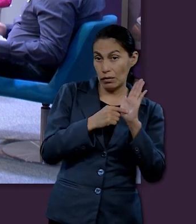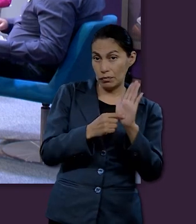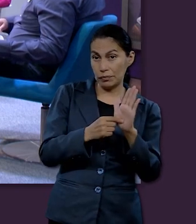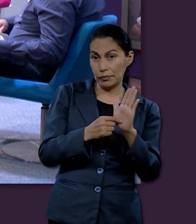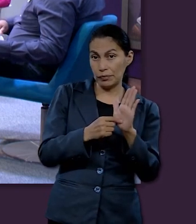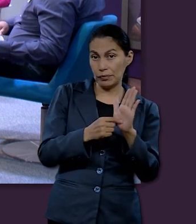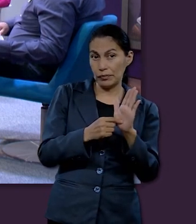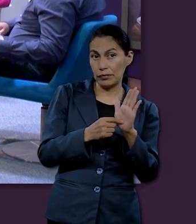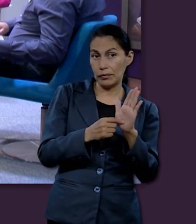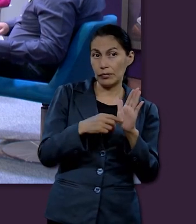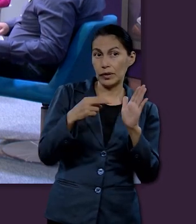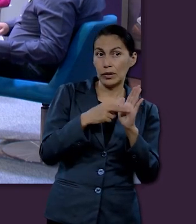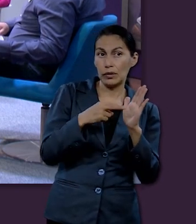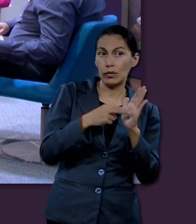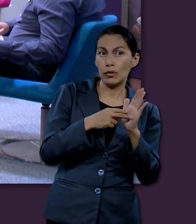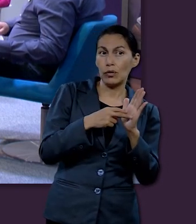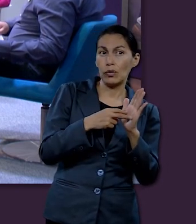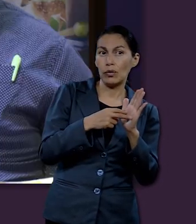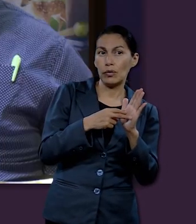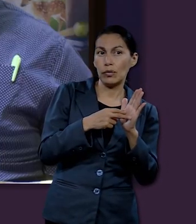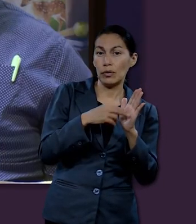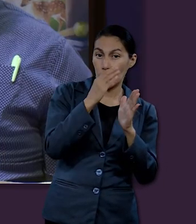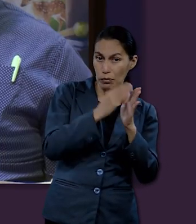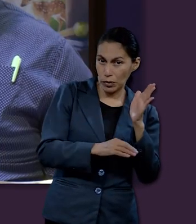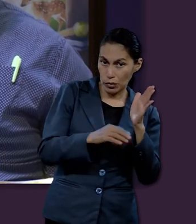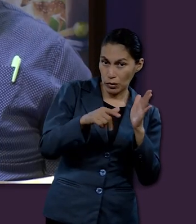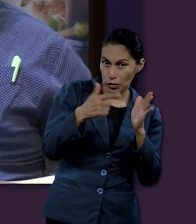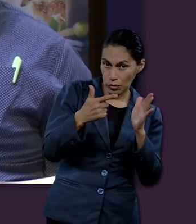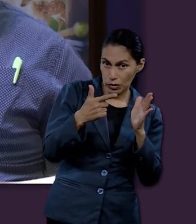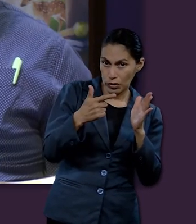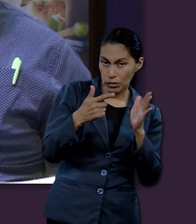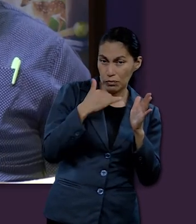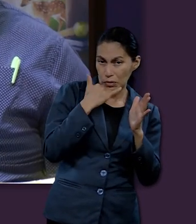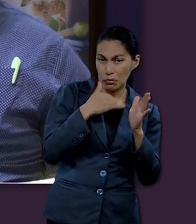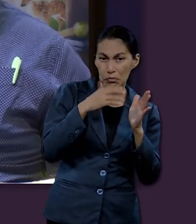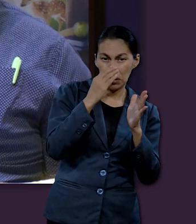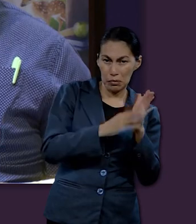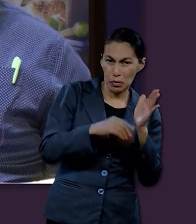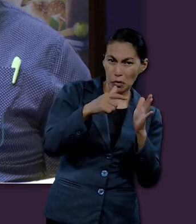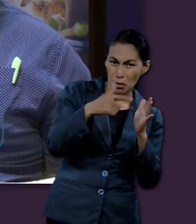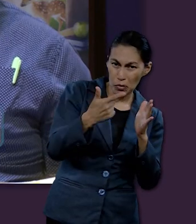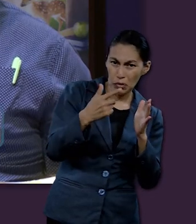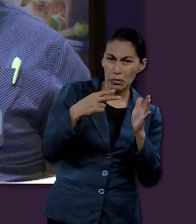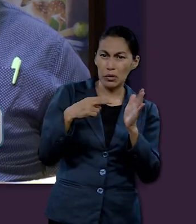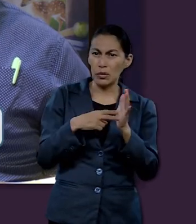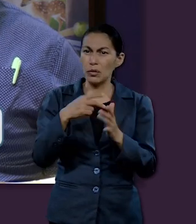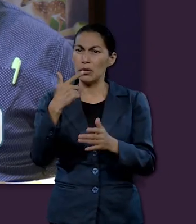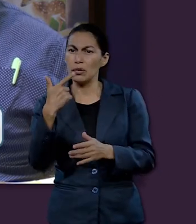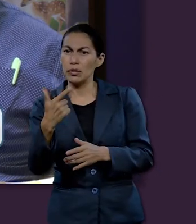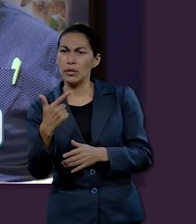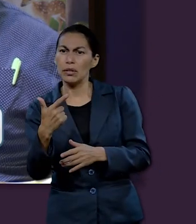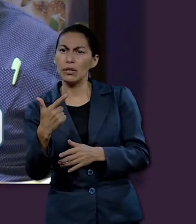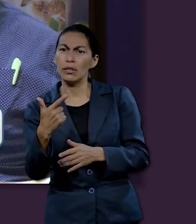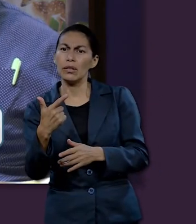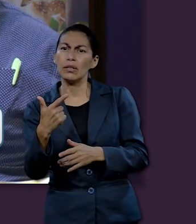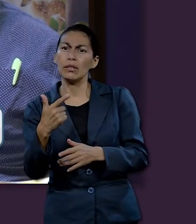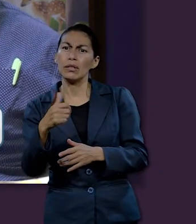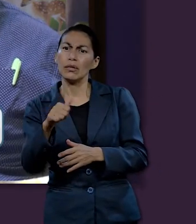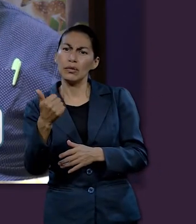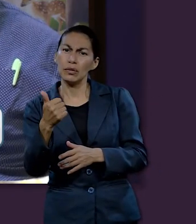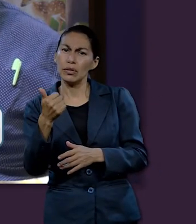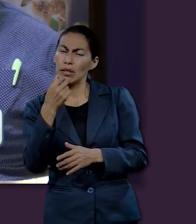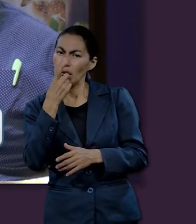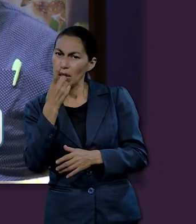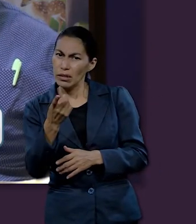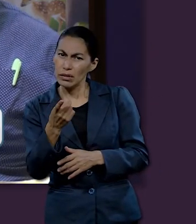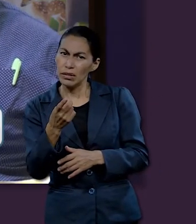el 12, 10, perdón, en el 12, 11, dice, Es verdad que ninguna disciplina al presente parece ser